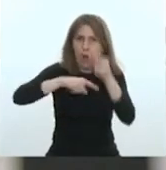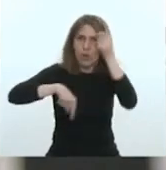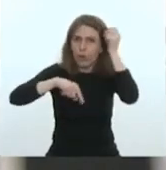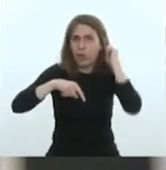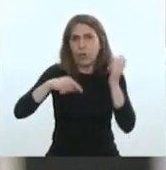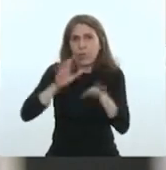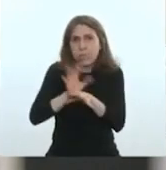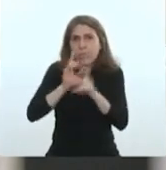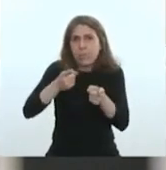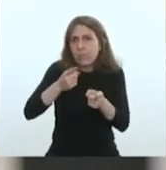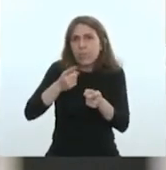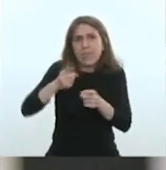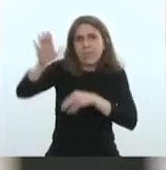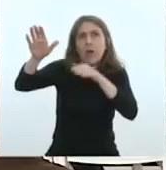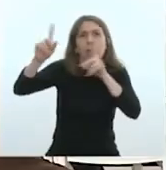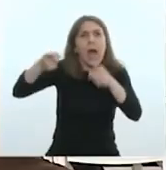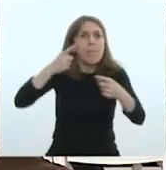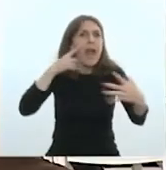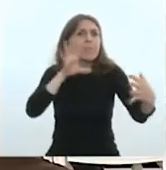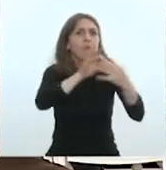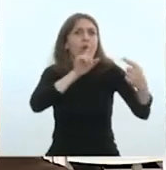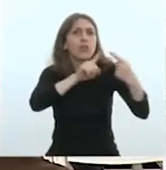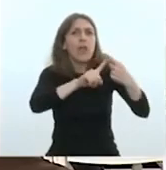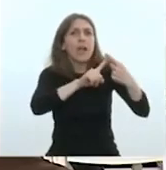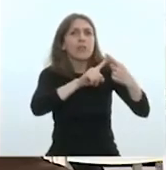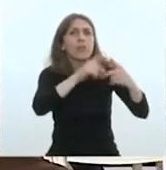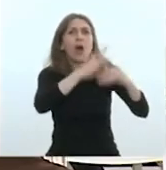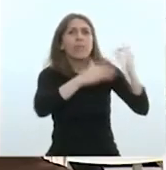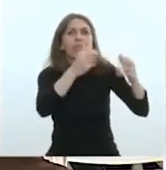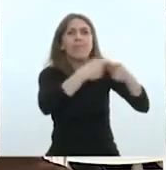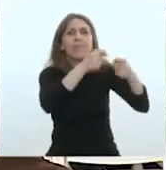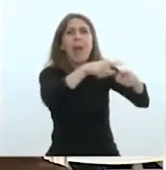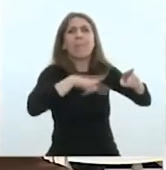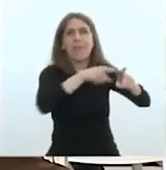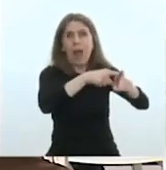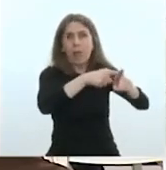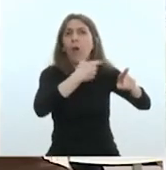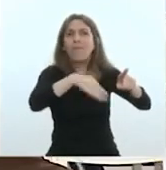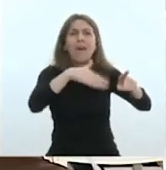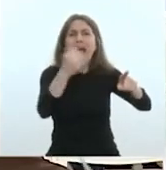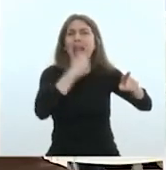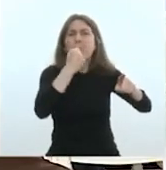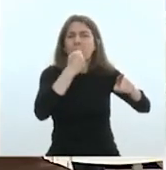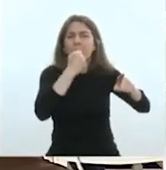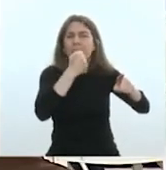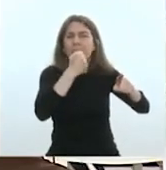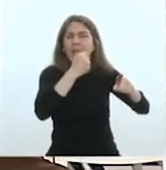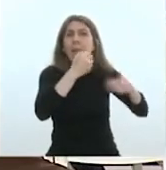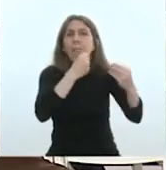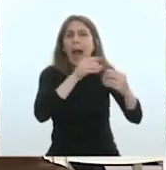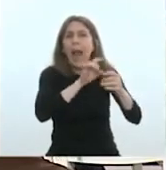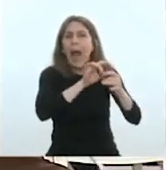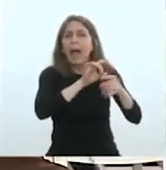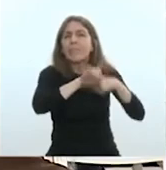convocamos a toda la obra privada, va a tener un protagonismo trascendente en el presupuesto del año que viene. Y esto porque